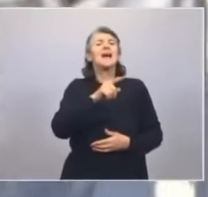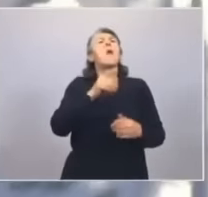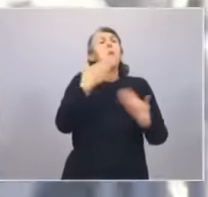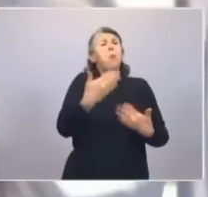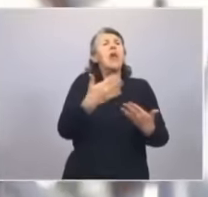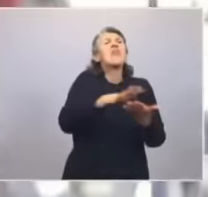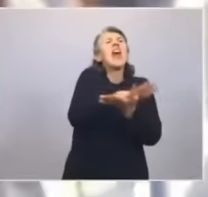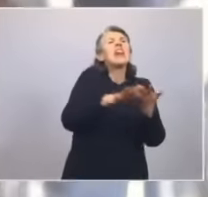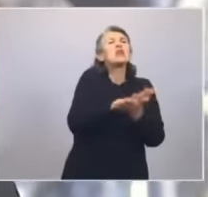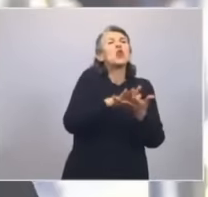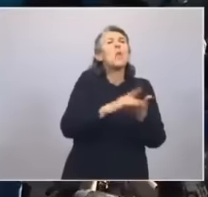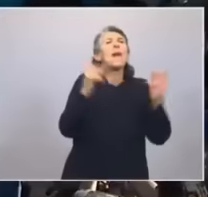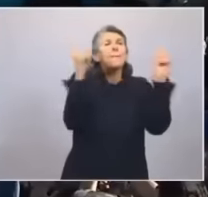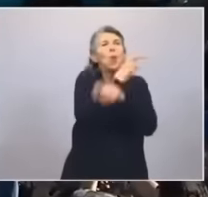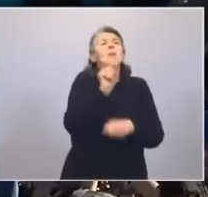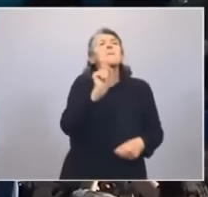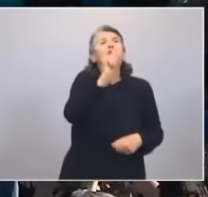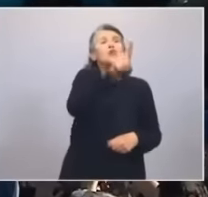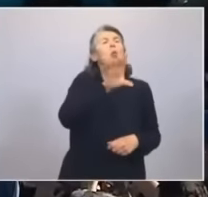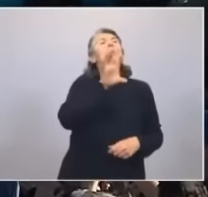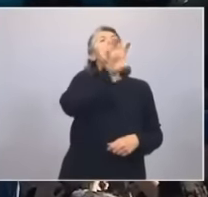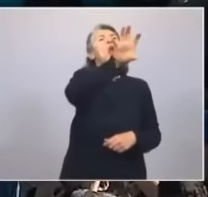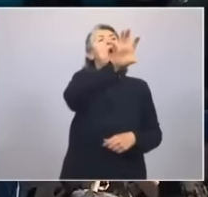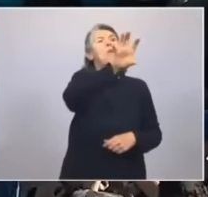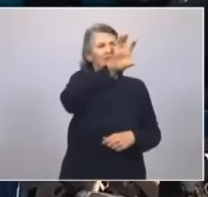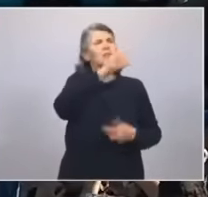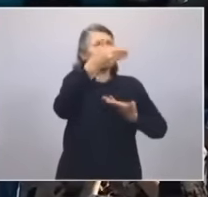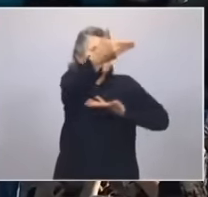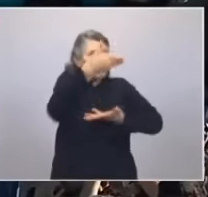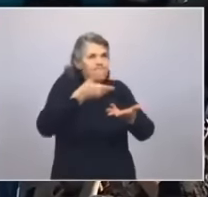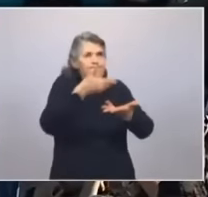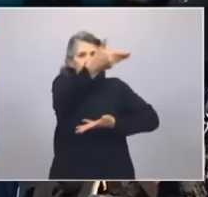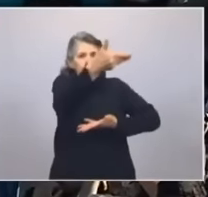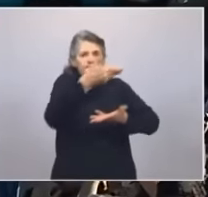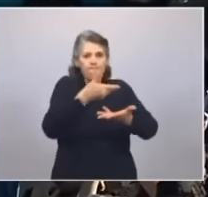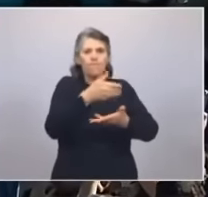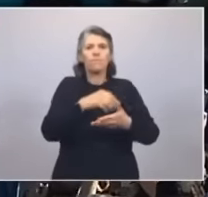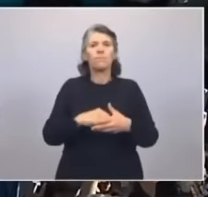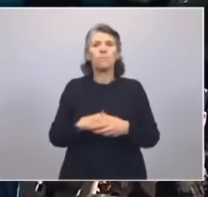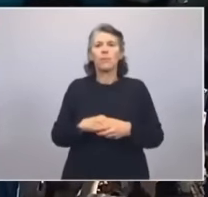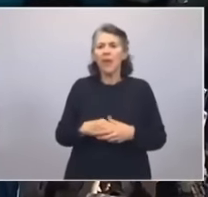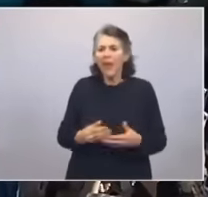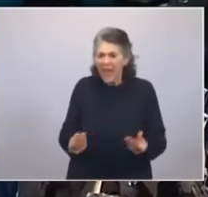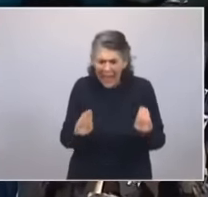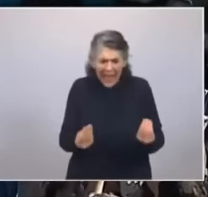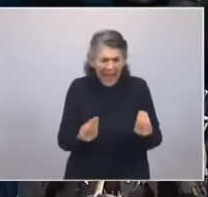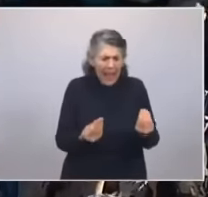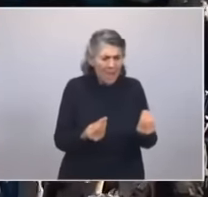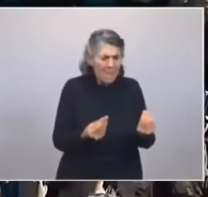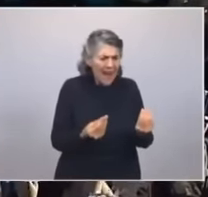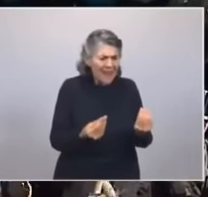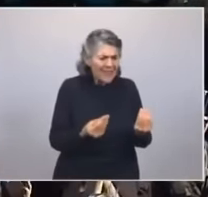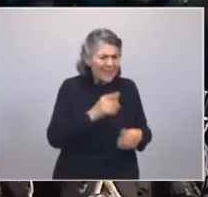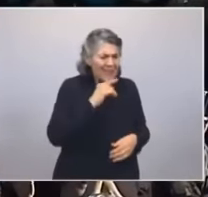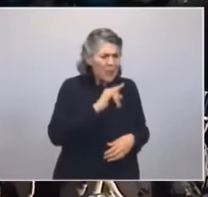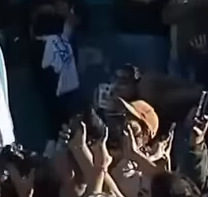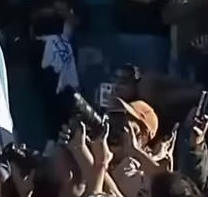resolverlo. Venimos también... ¿Qué pasa, Tula? ¿Qué pasa?